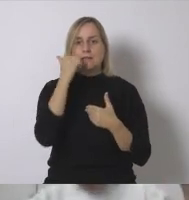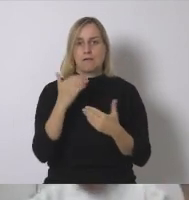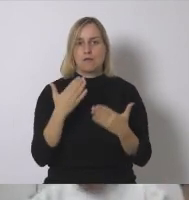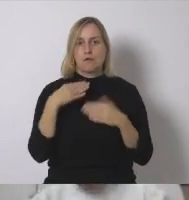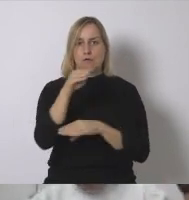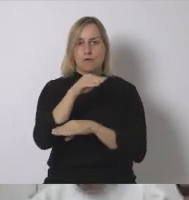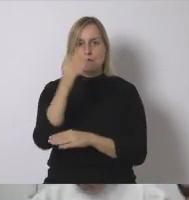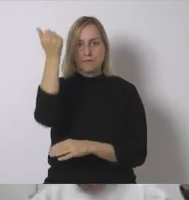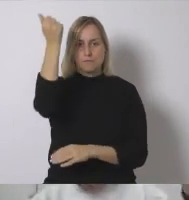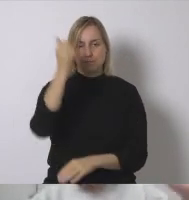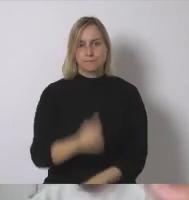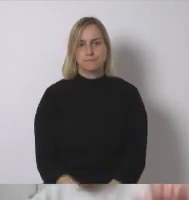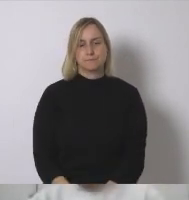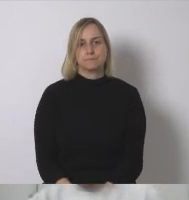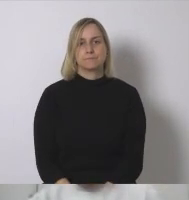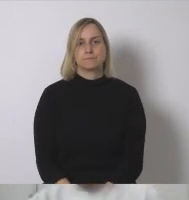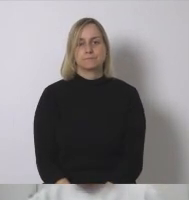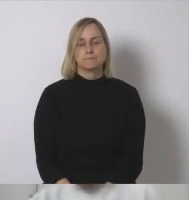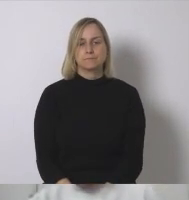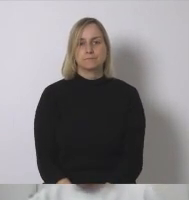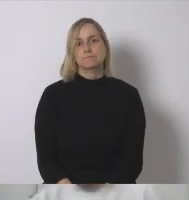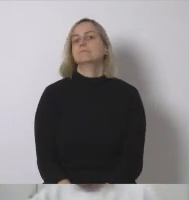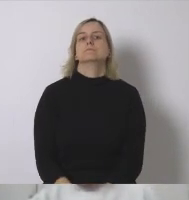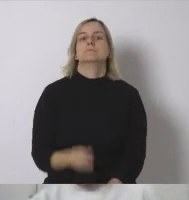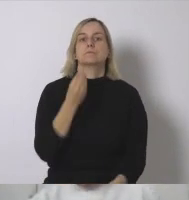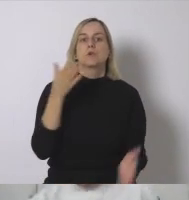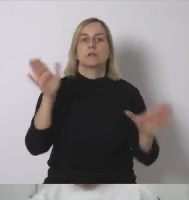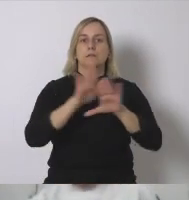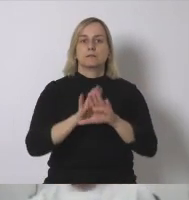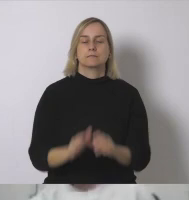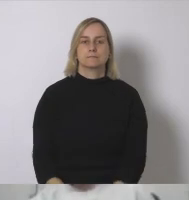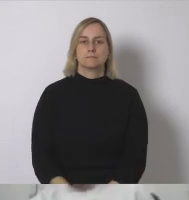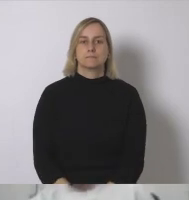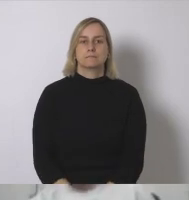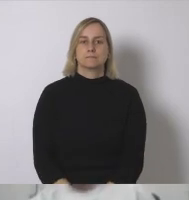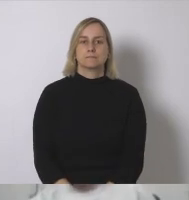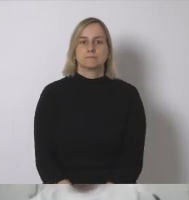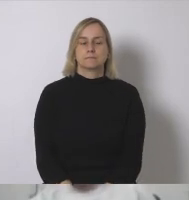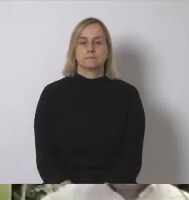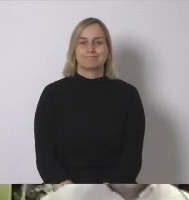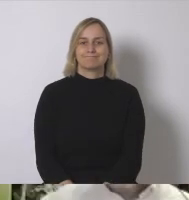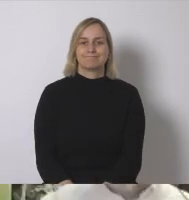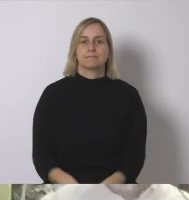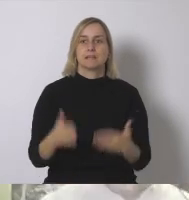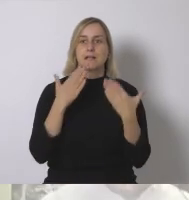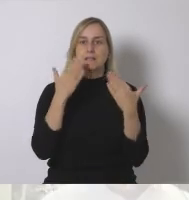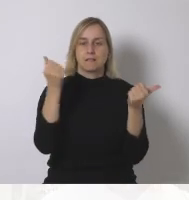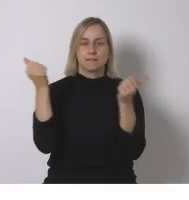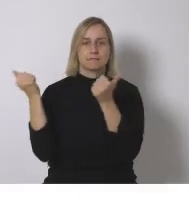resto de la semana y a muchos os veré el sábado cuidaos buenas noches muchas gracias